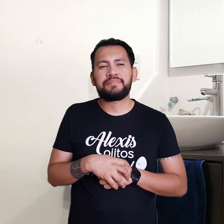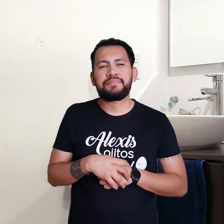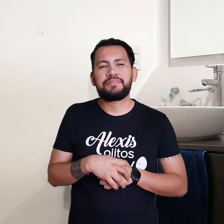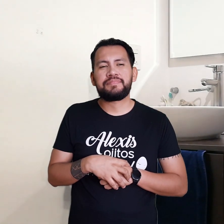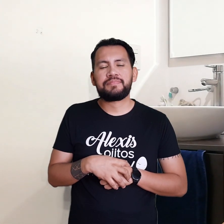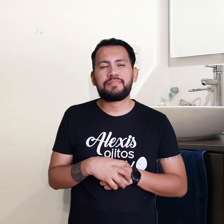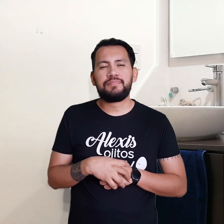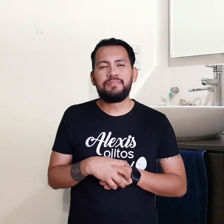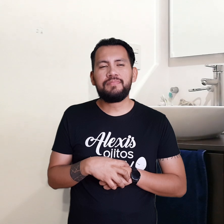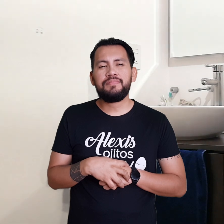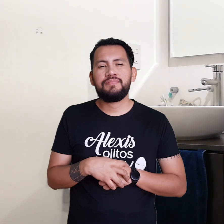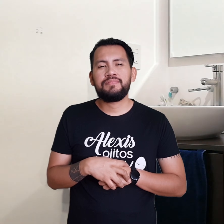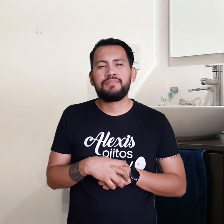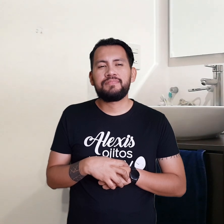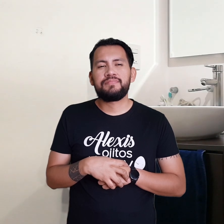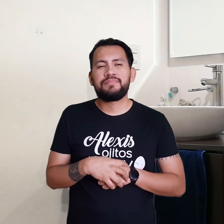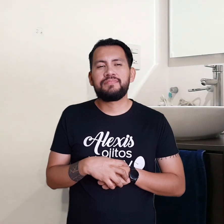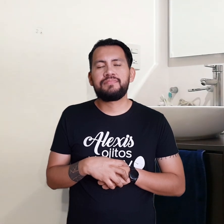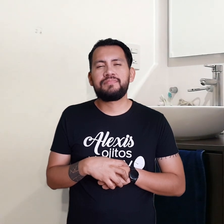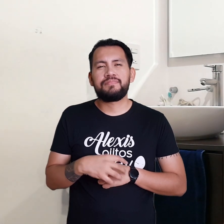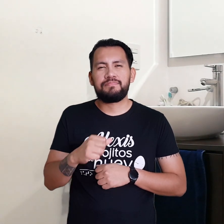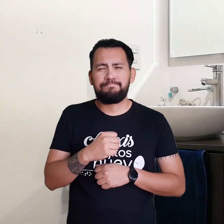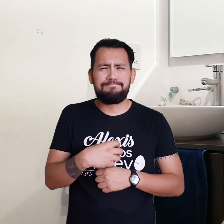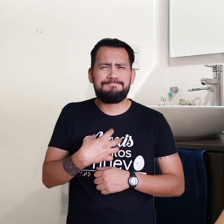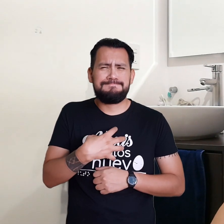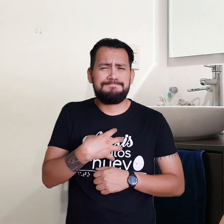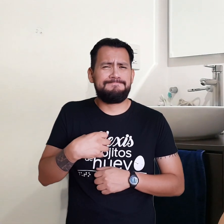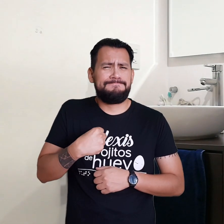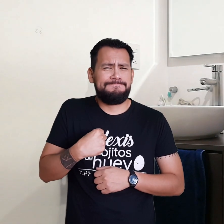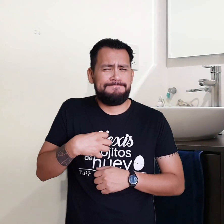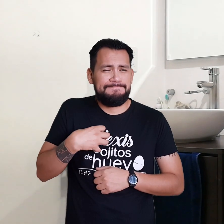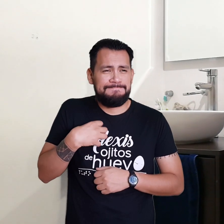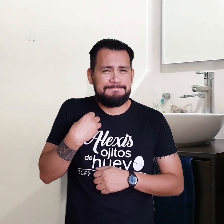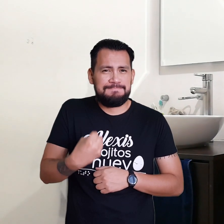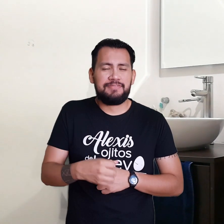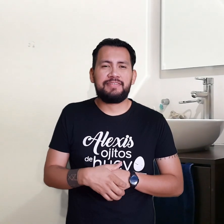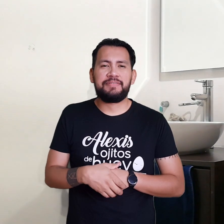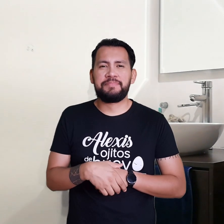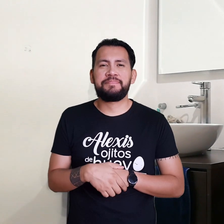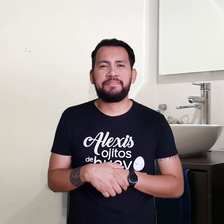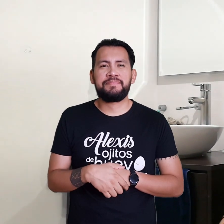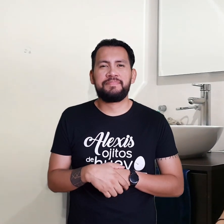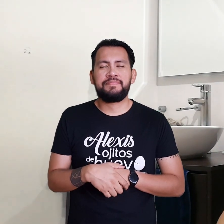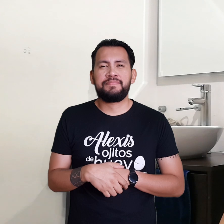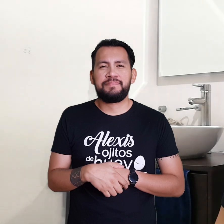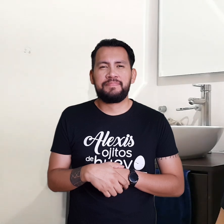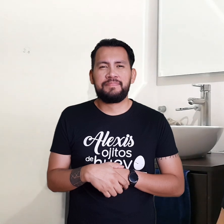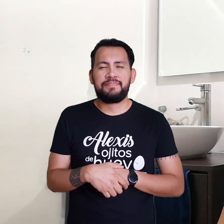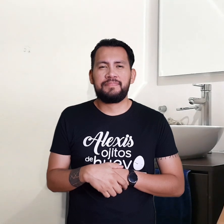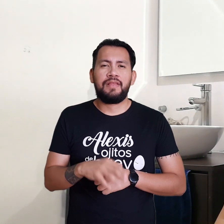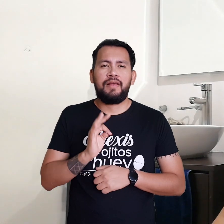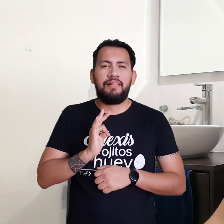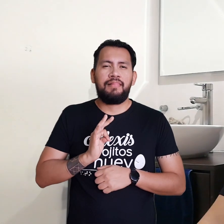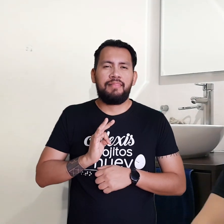Ah si Llegó el momento De mostrarles Yo como me limpio Normalmente La verdad es que Yo tengo un problema Muy